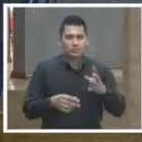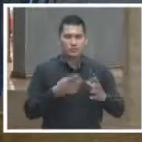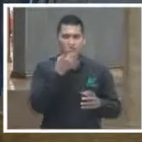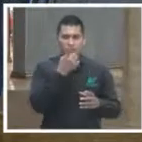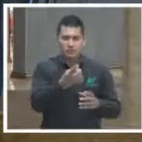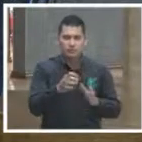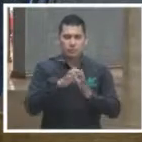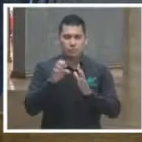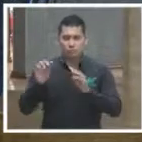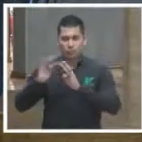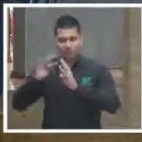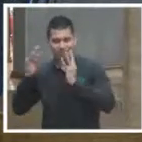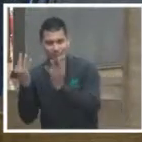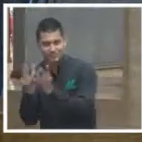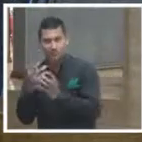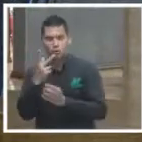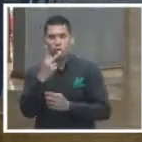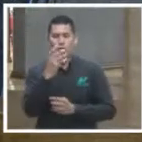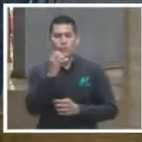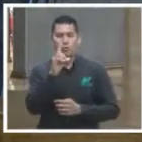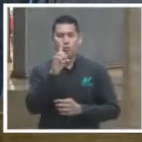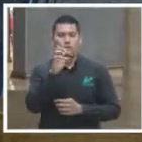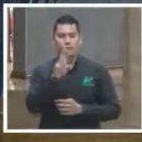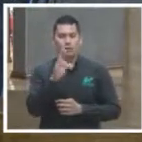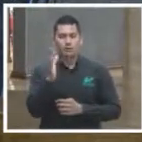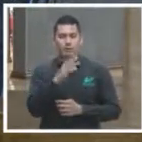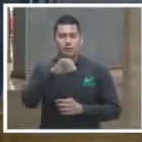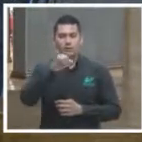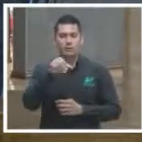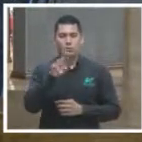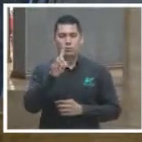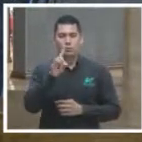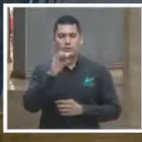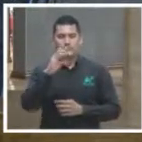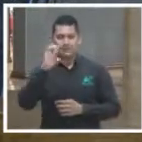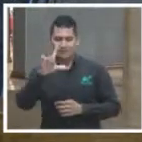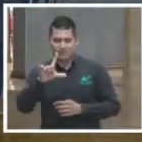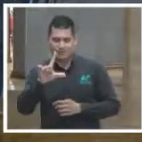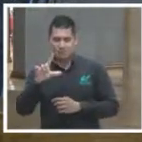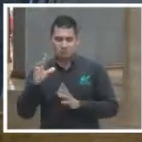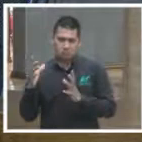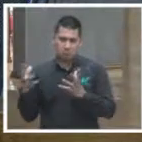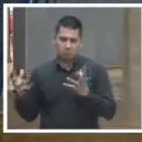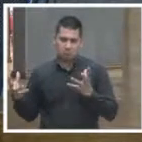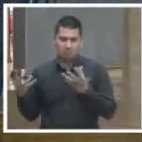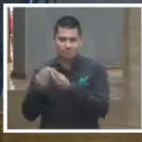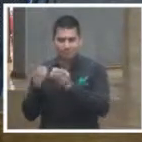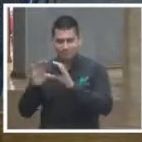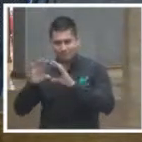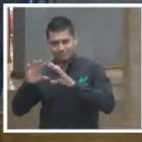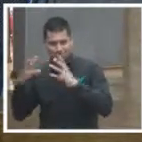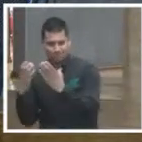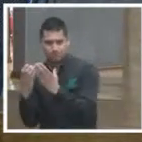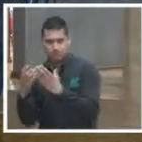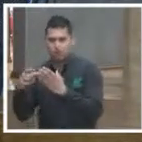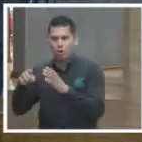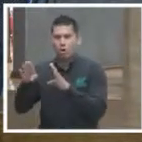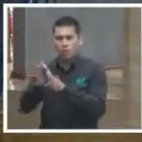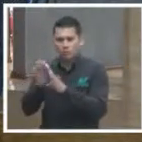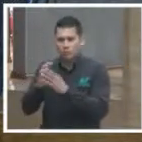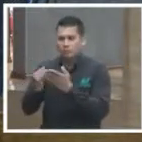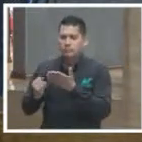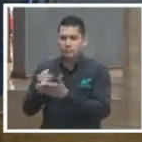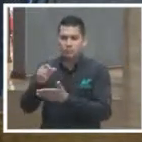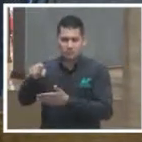el Poder Judicial, con la decisión de la Corte, refiriéndose a la decisión esta que estoy hablando de Florence